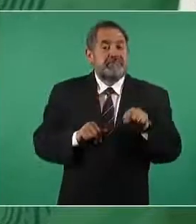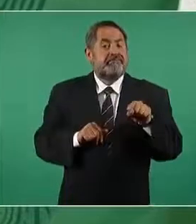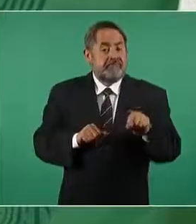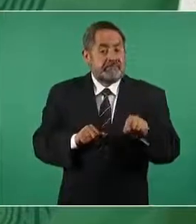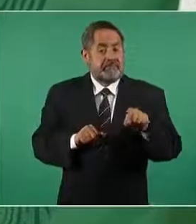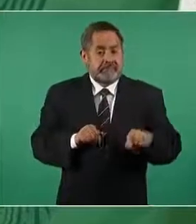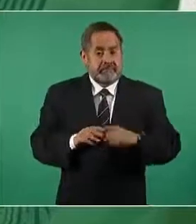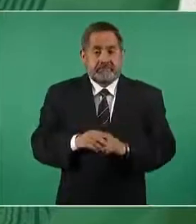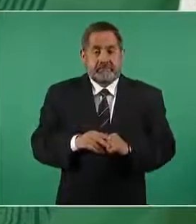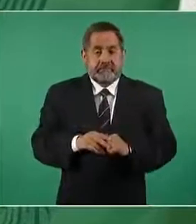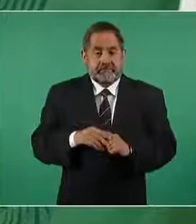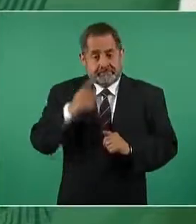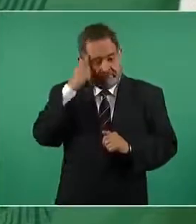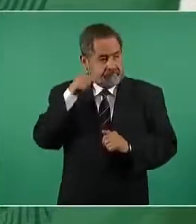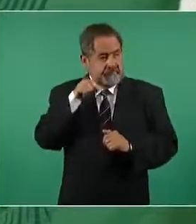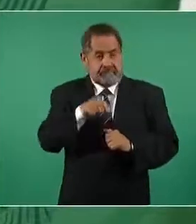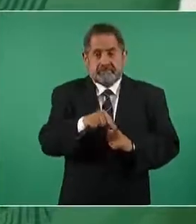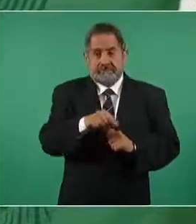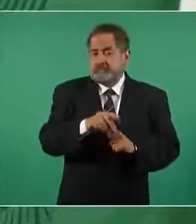instalaciones